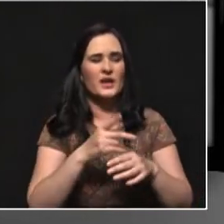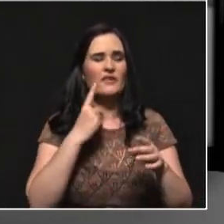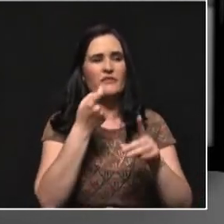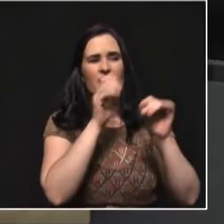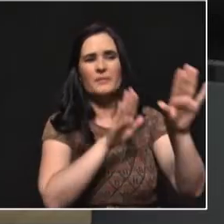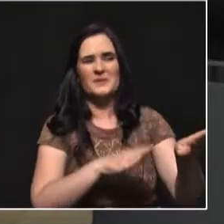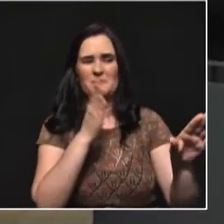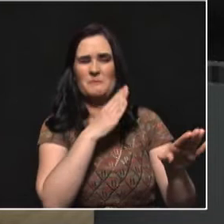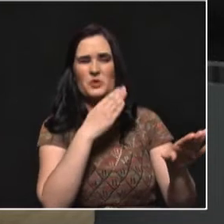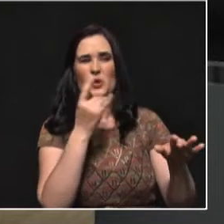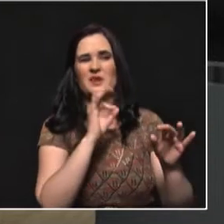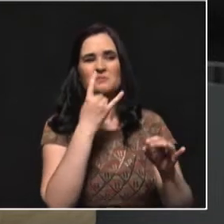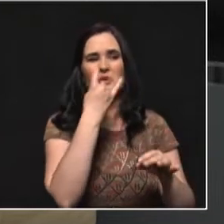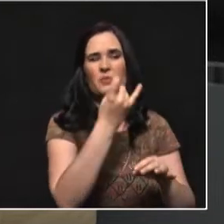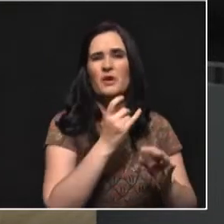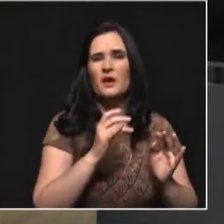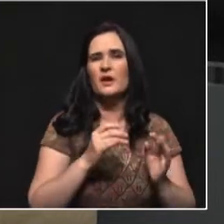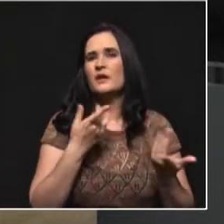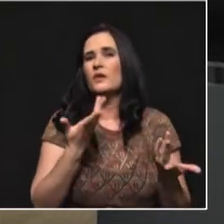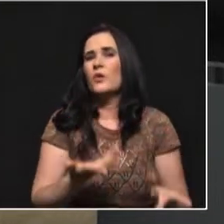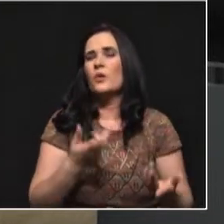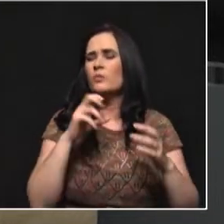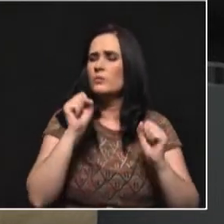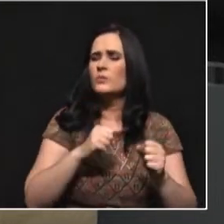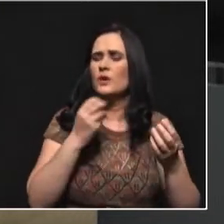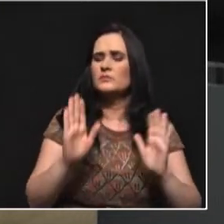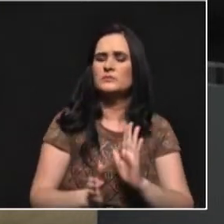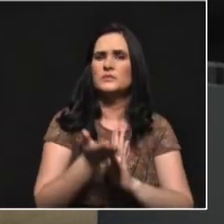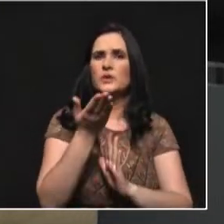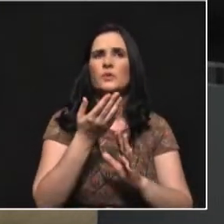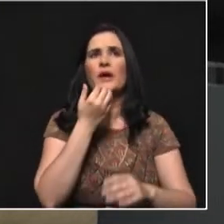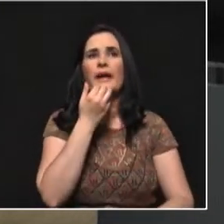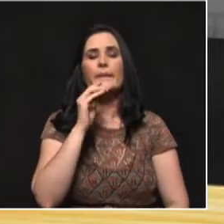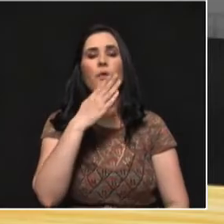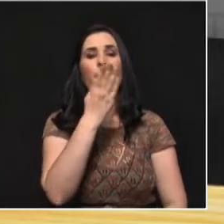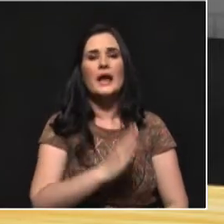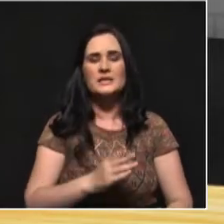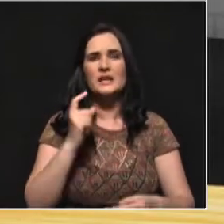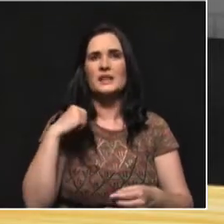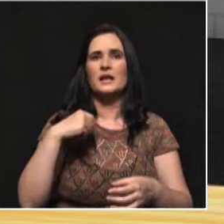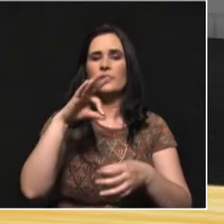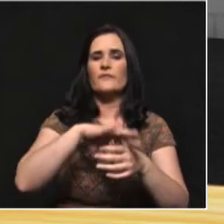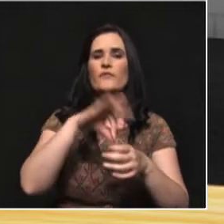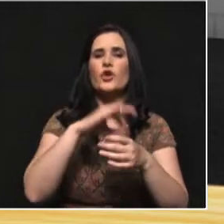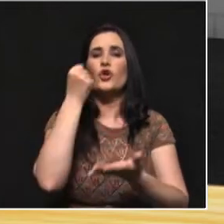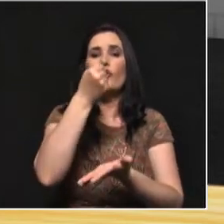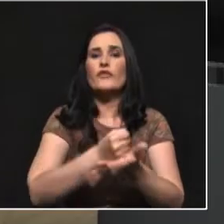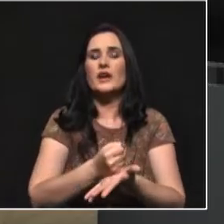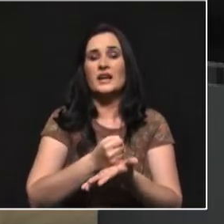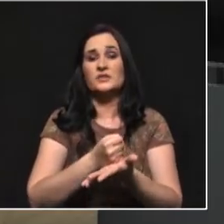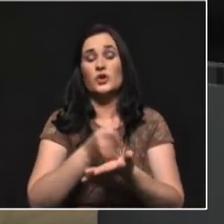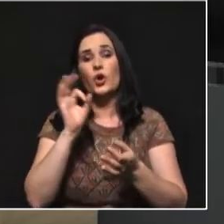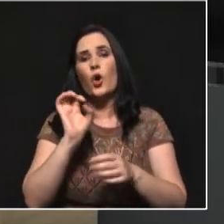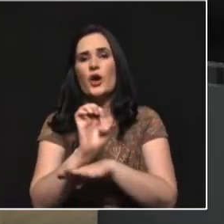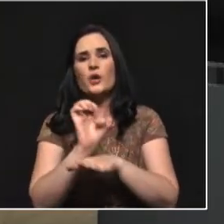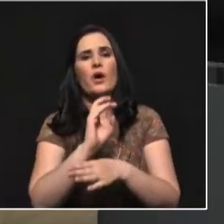reflejado ahí. Pedro, antes de entrar a buscar caminos, hay experiencia en Brasil, voto obligatorio, en Ecuador. ¿Eso es más democrático o